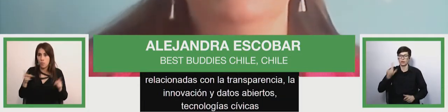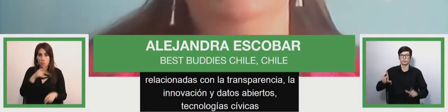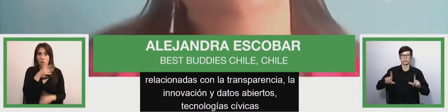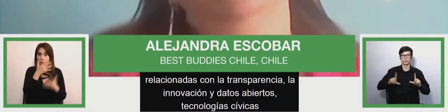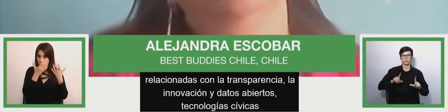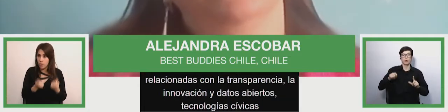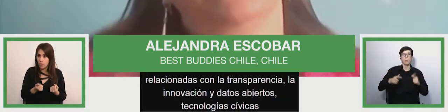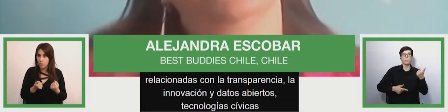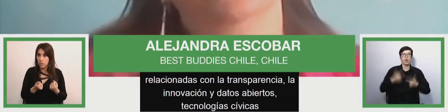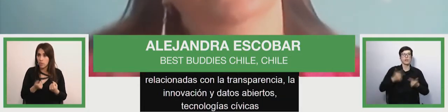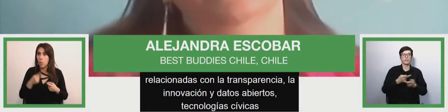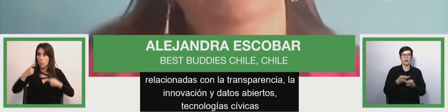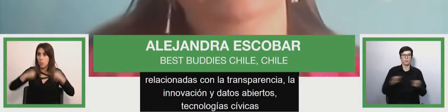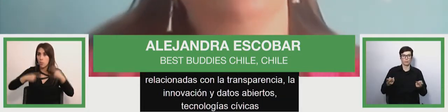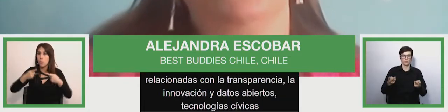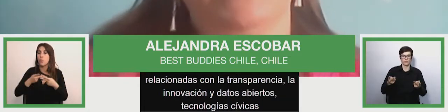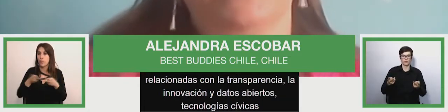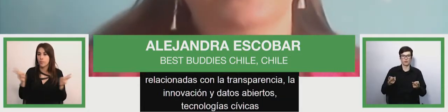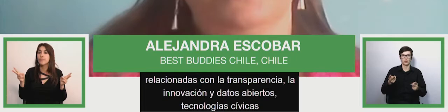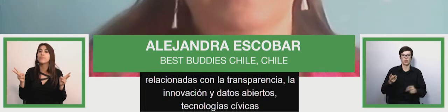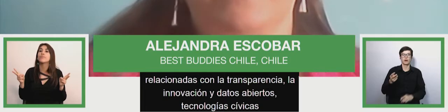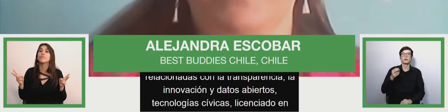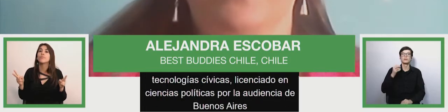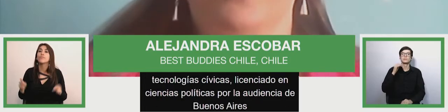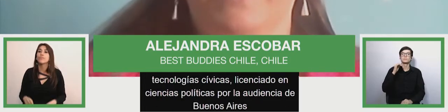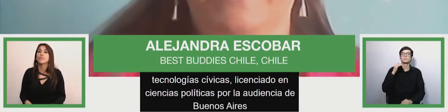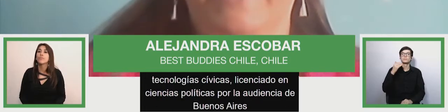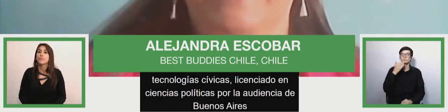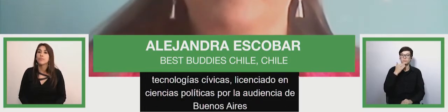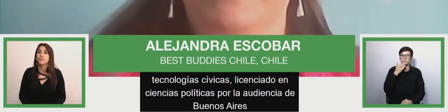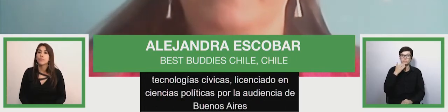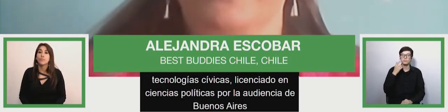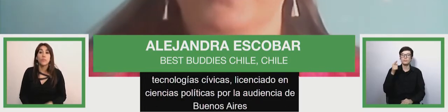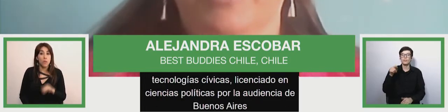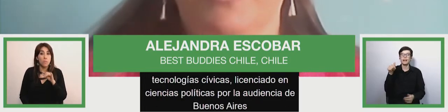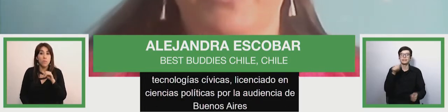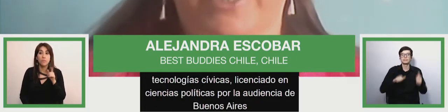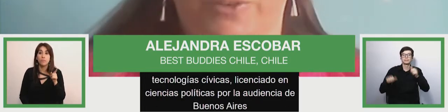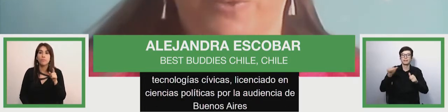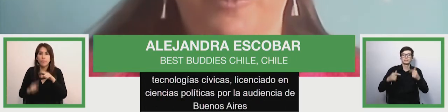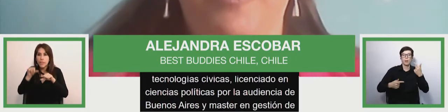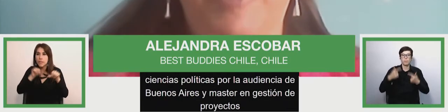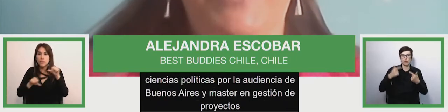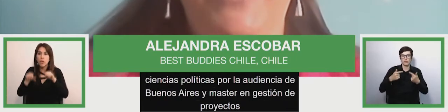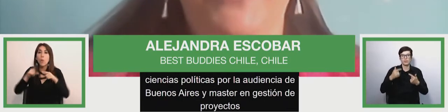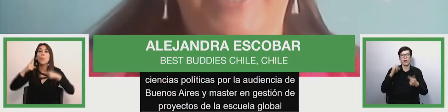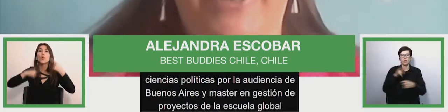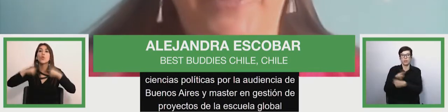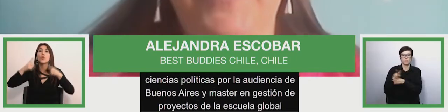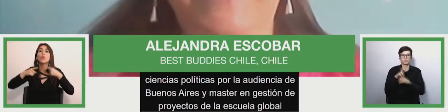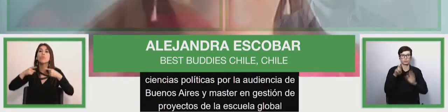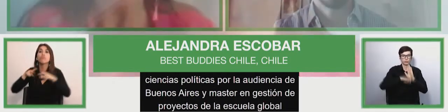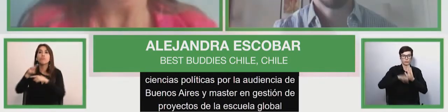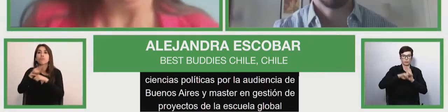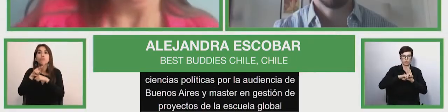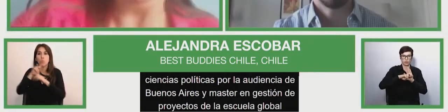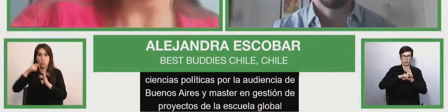y maestro en gestión de proyectos de la Escuela Global en Administración de Proyectos. Bienvenido, Rodrigo.